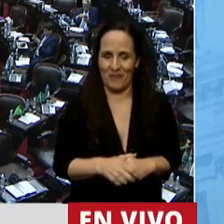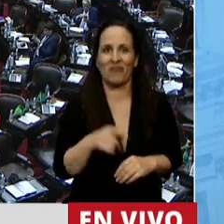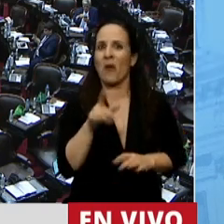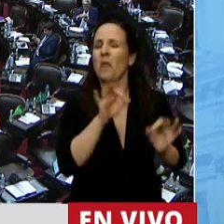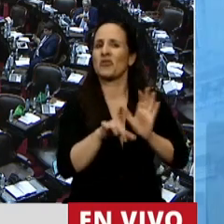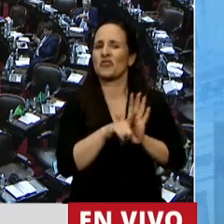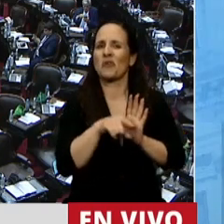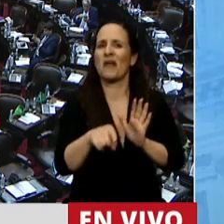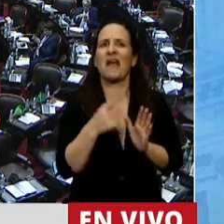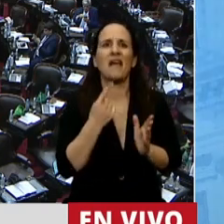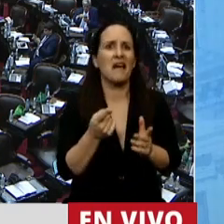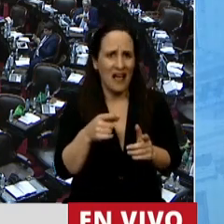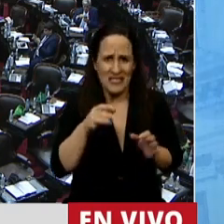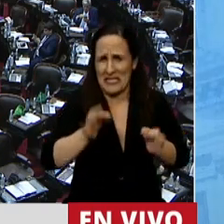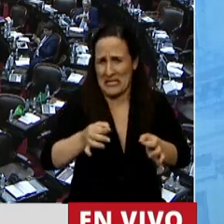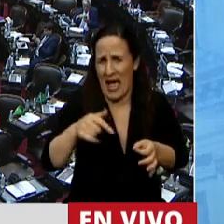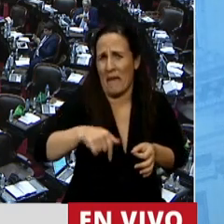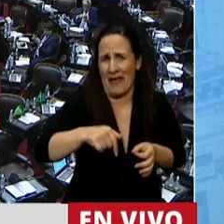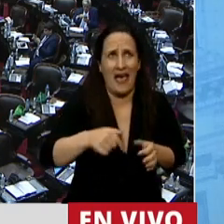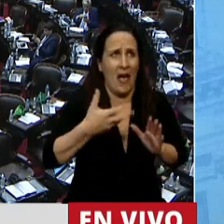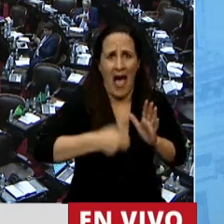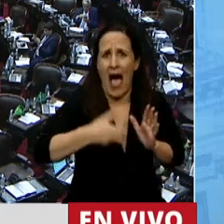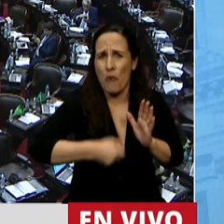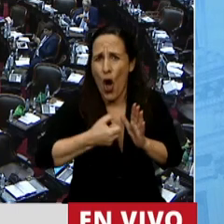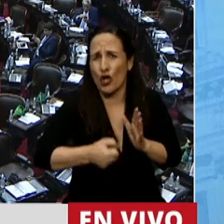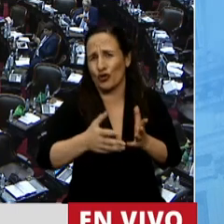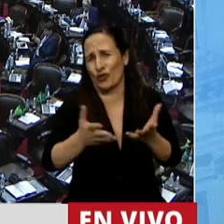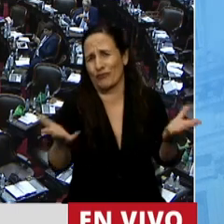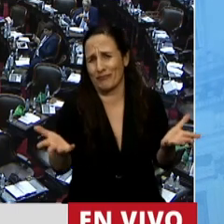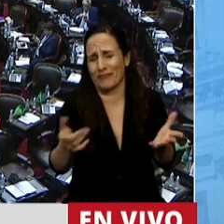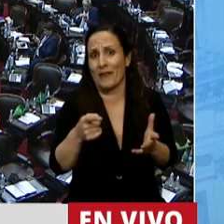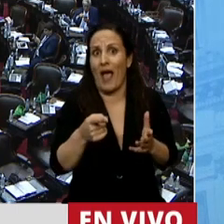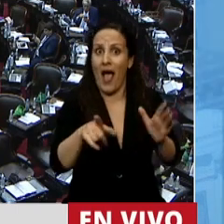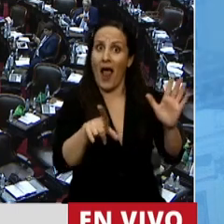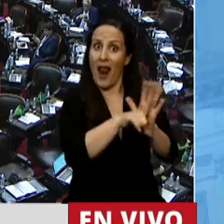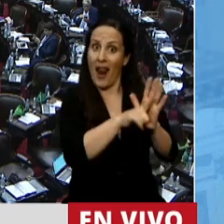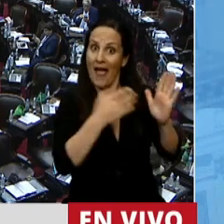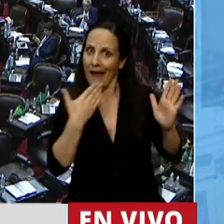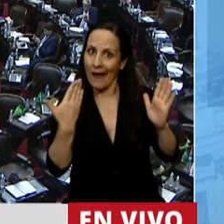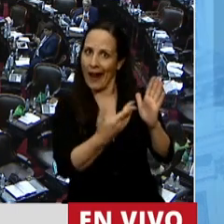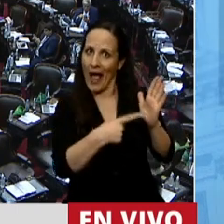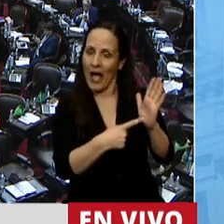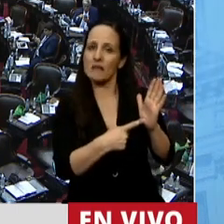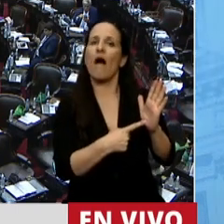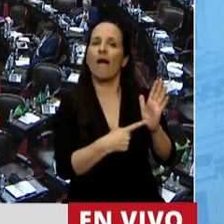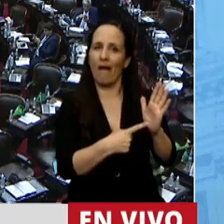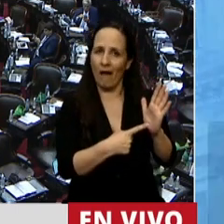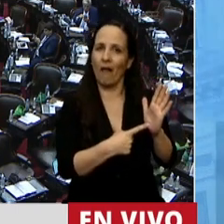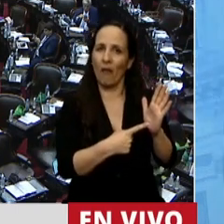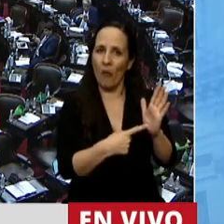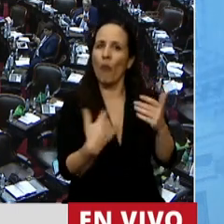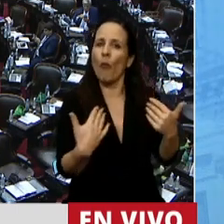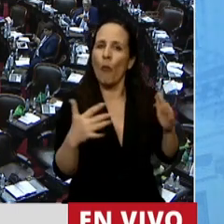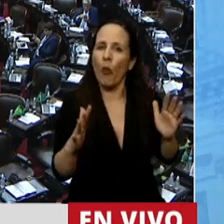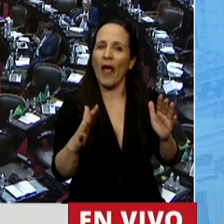hoy se realizan prácticas de abortos y a partir de una ley como esta se pueden realizar